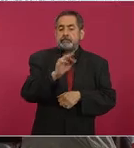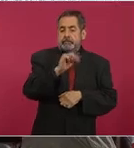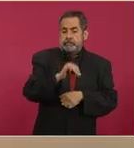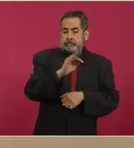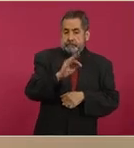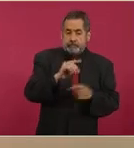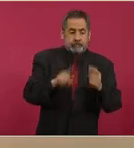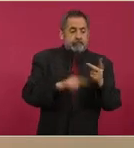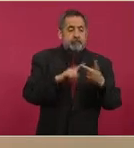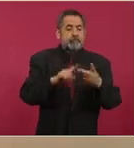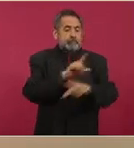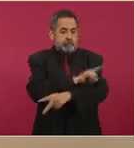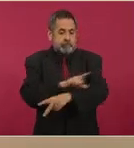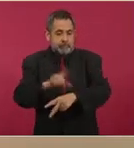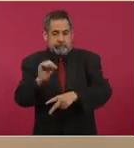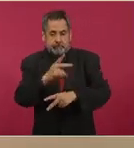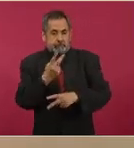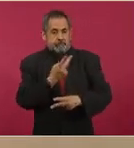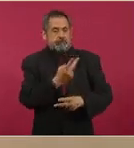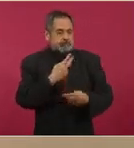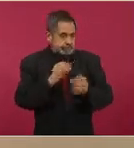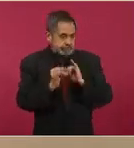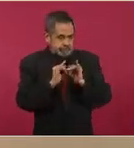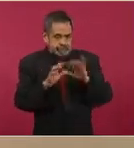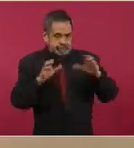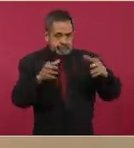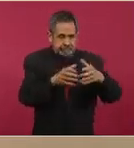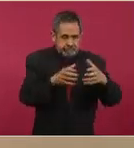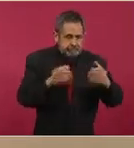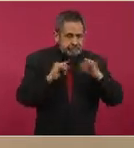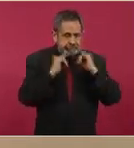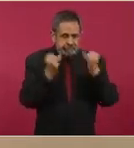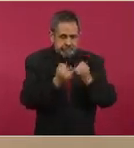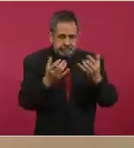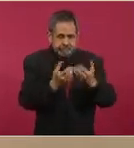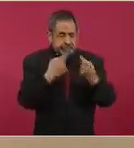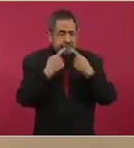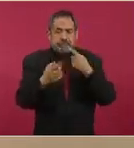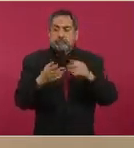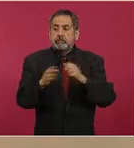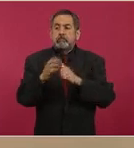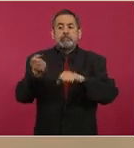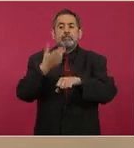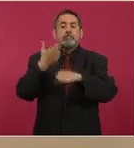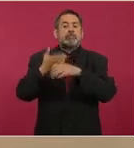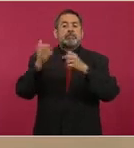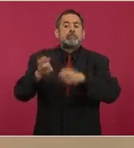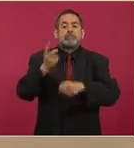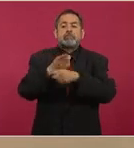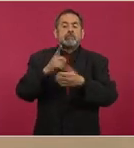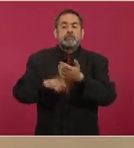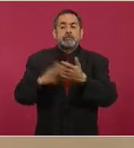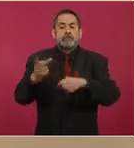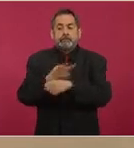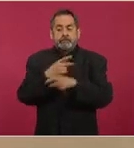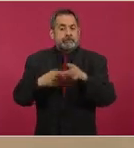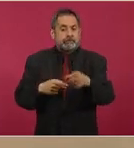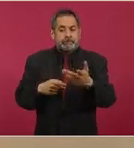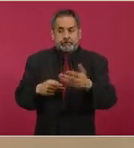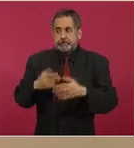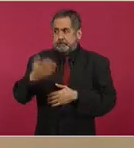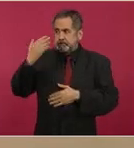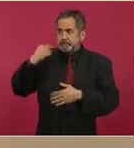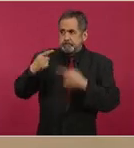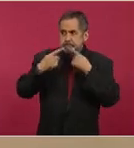como de la Liga Mexicana de Fútbol. En el caso de la Secretaría de Seguridad, los acuerdos que se